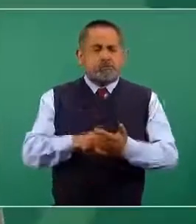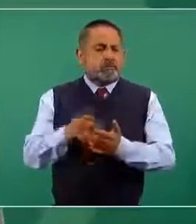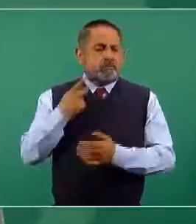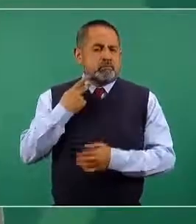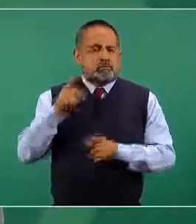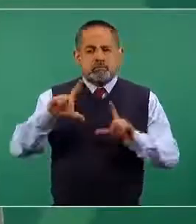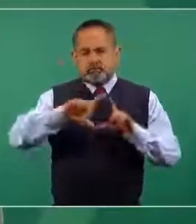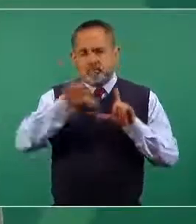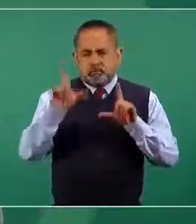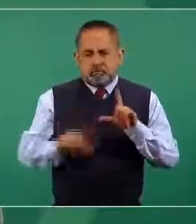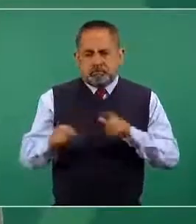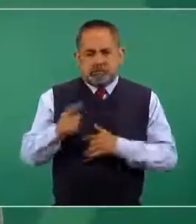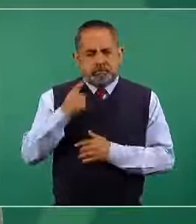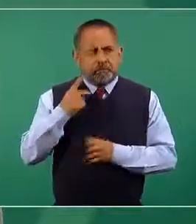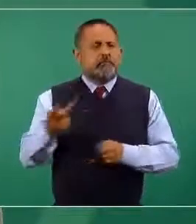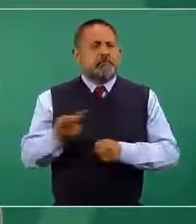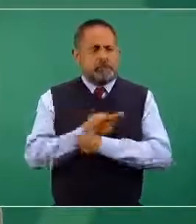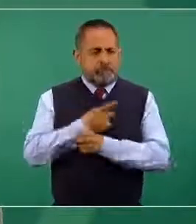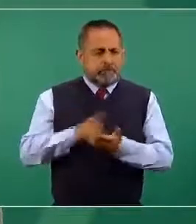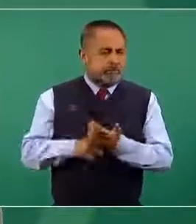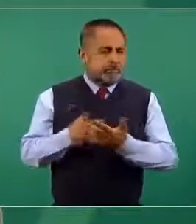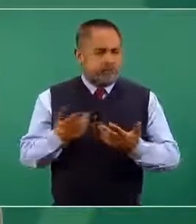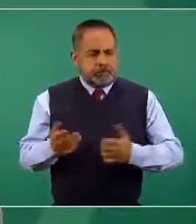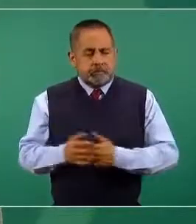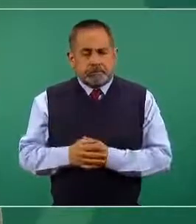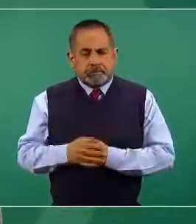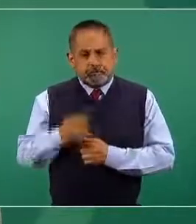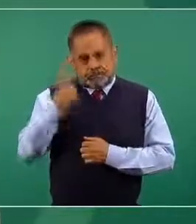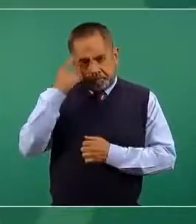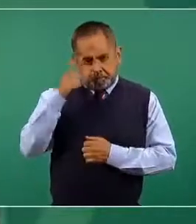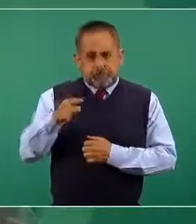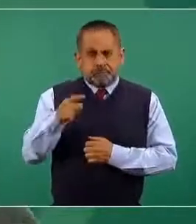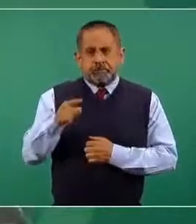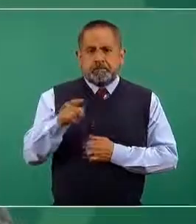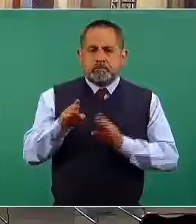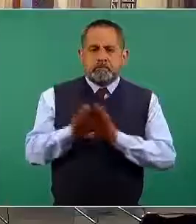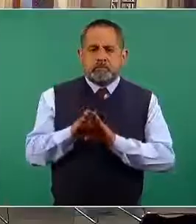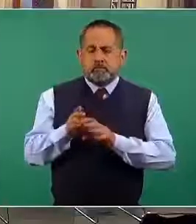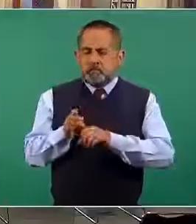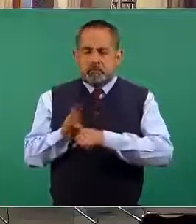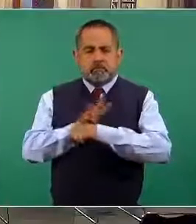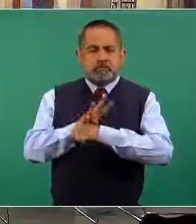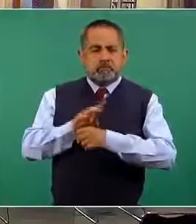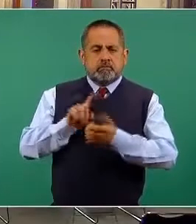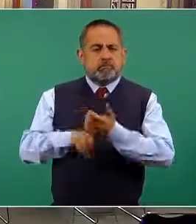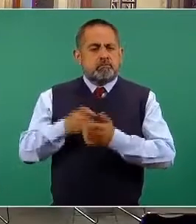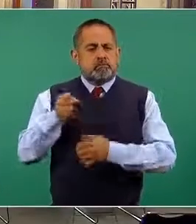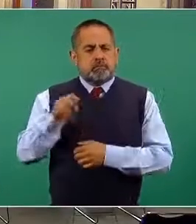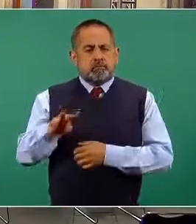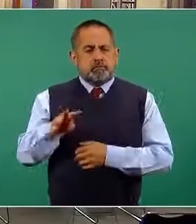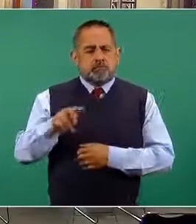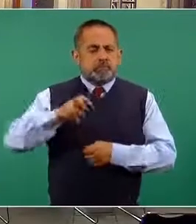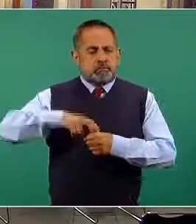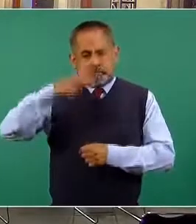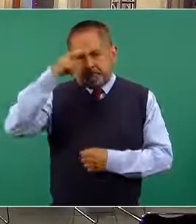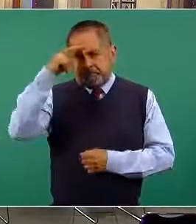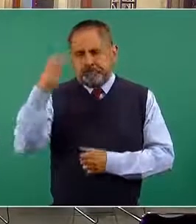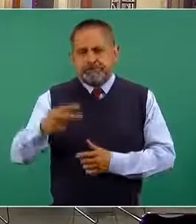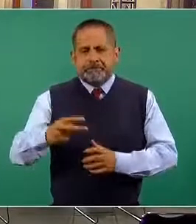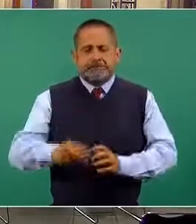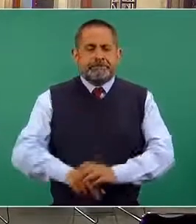de vacunación contra el virus SARS-CoV-2 para la prevención de la COVID-19 en México.